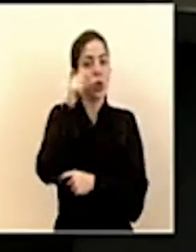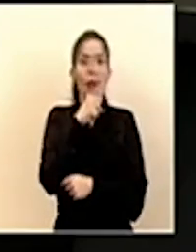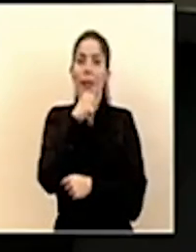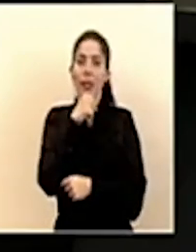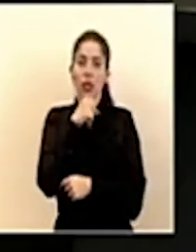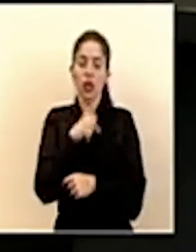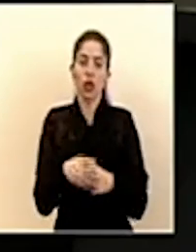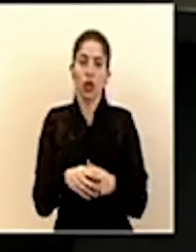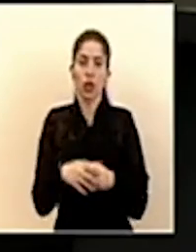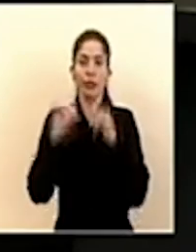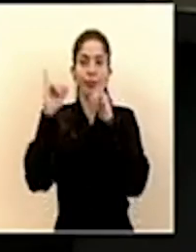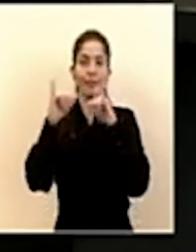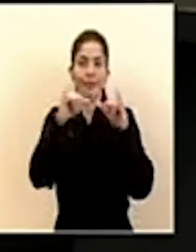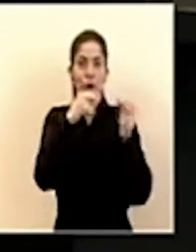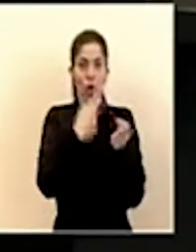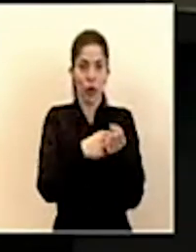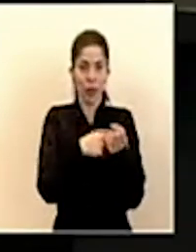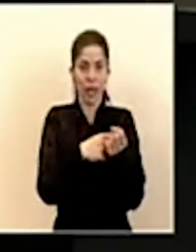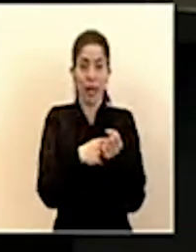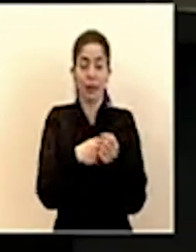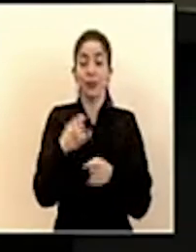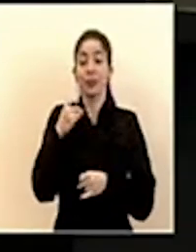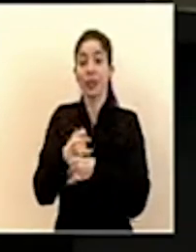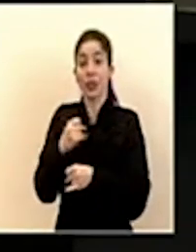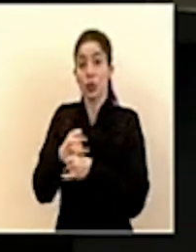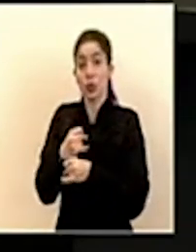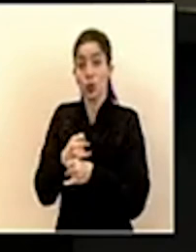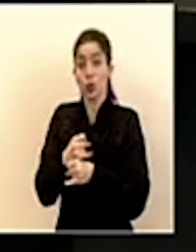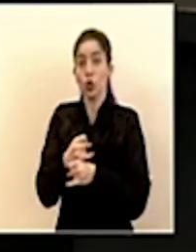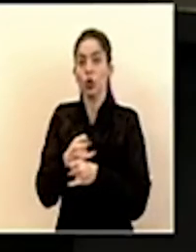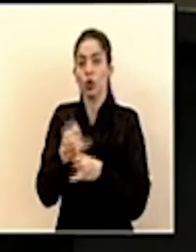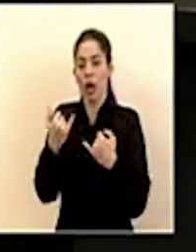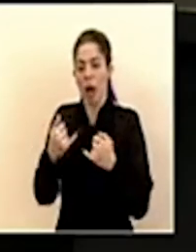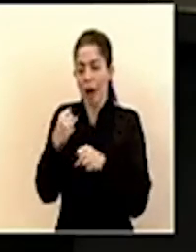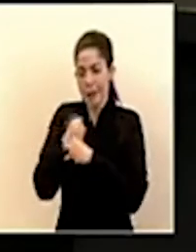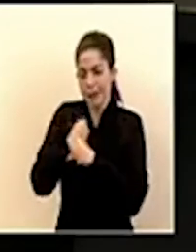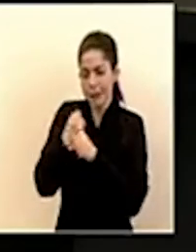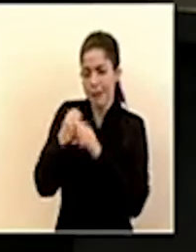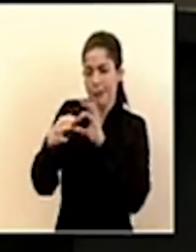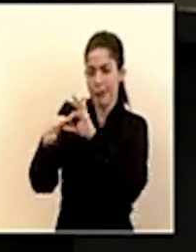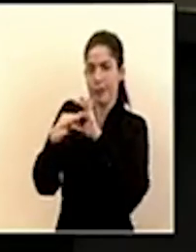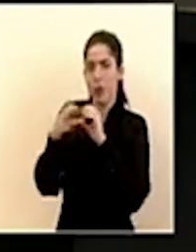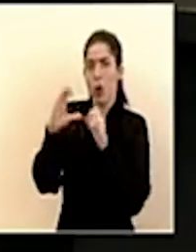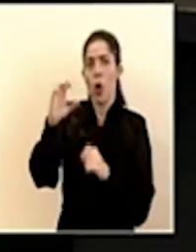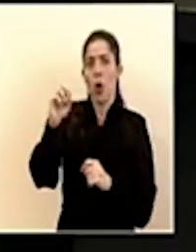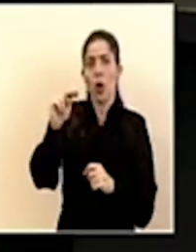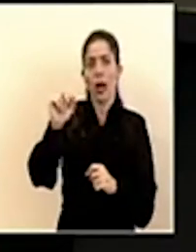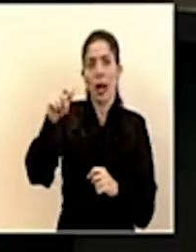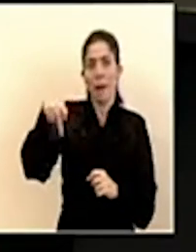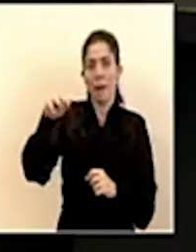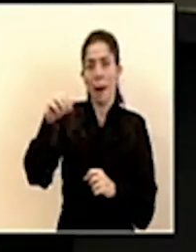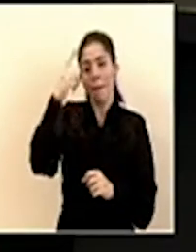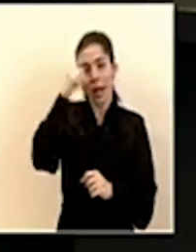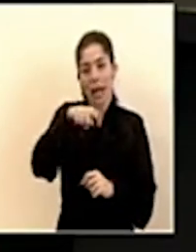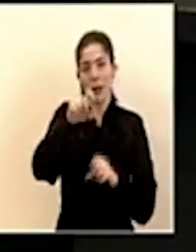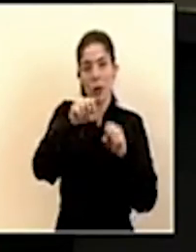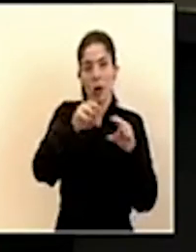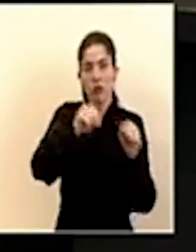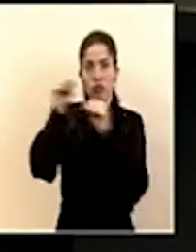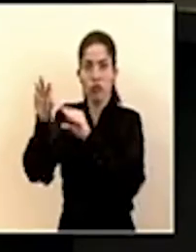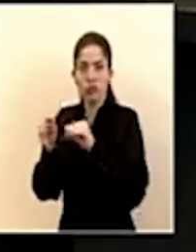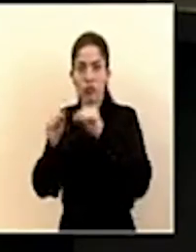mayores en hospitales y la institución está en coordinación con CONAPAM para reubicarlos y